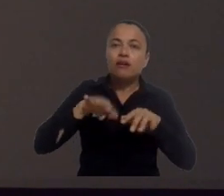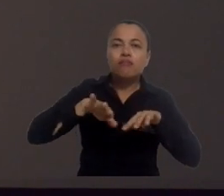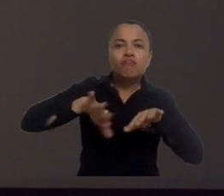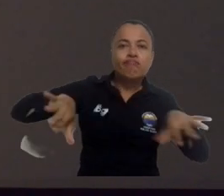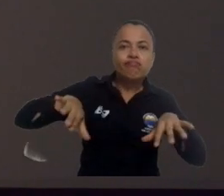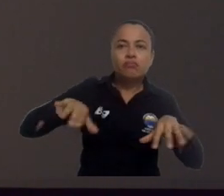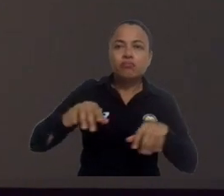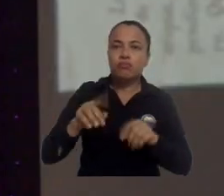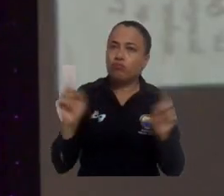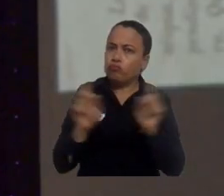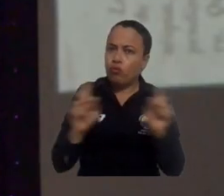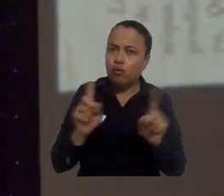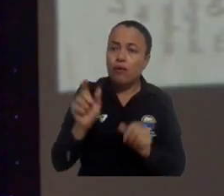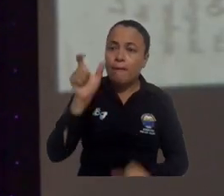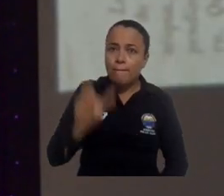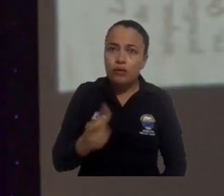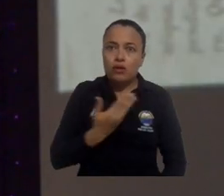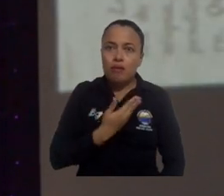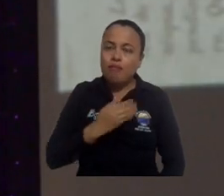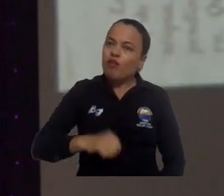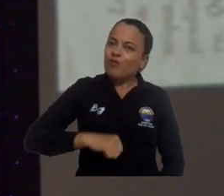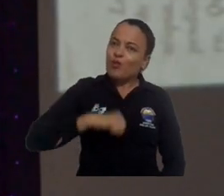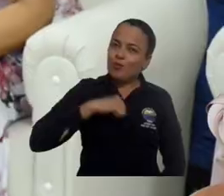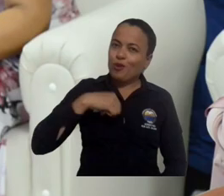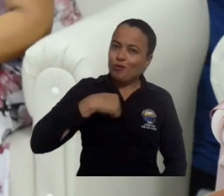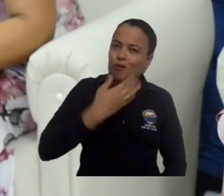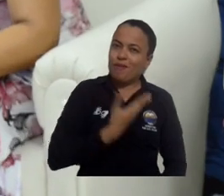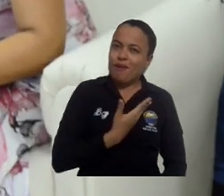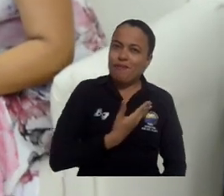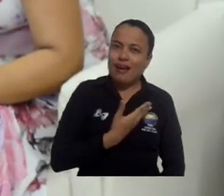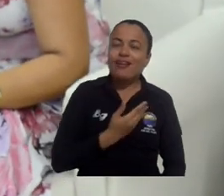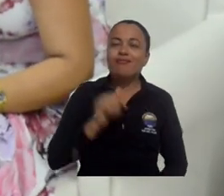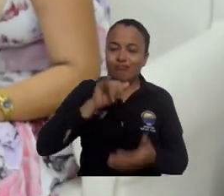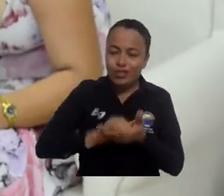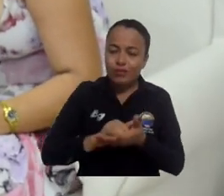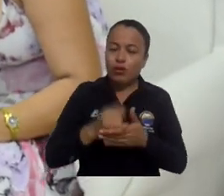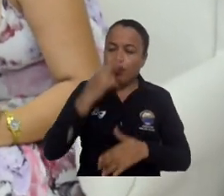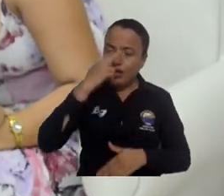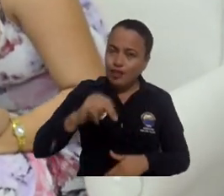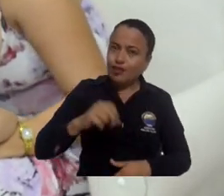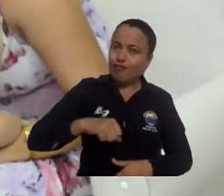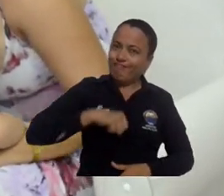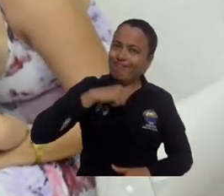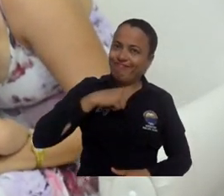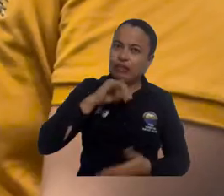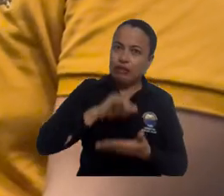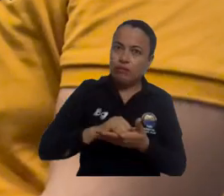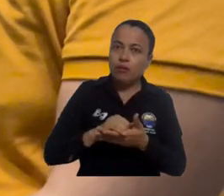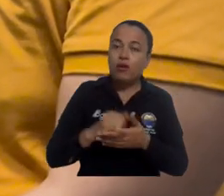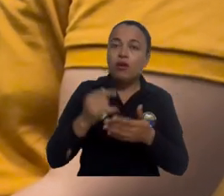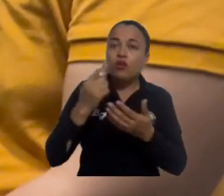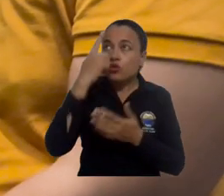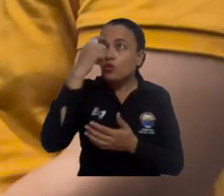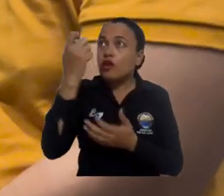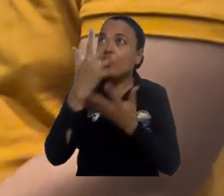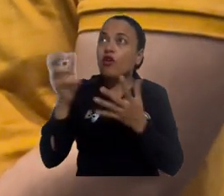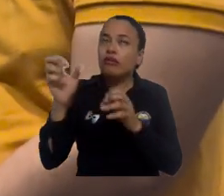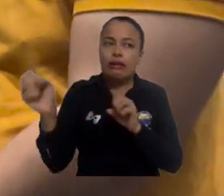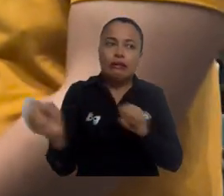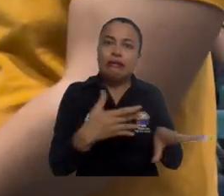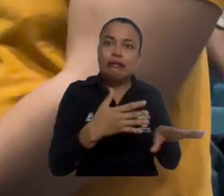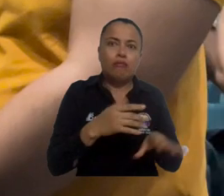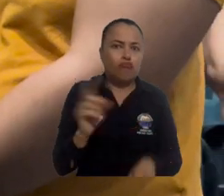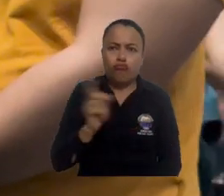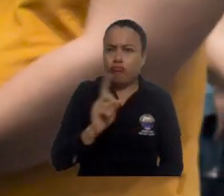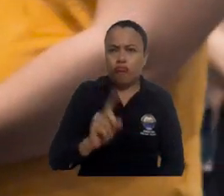distinción, donde las madres se sientan orgullosas de ser madres, se sientan orgullosas de tener hijos, pero no renuncien a